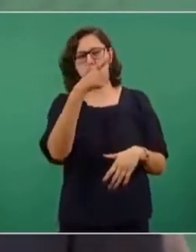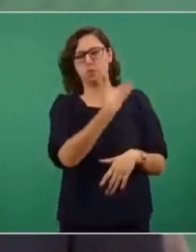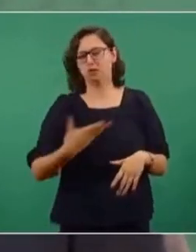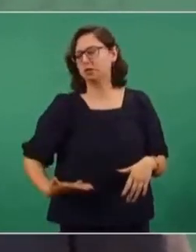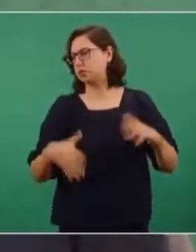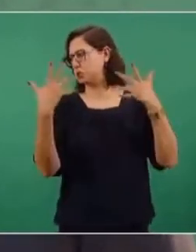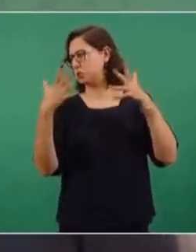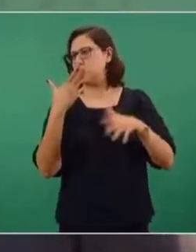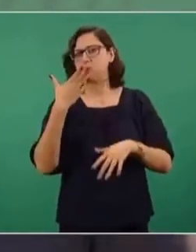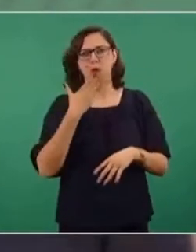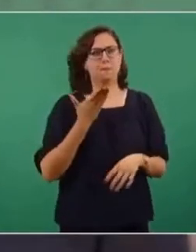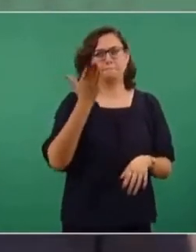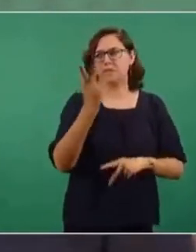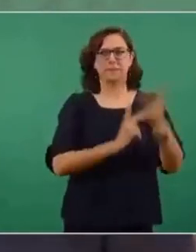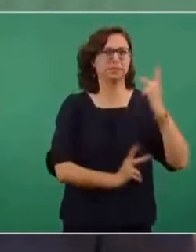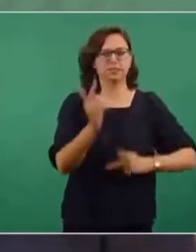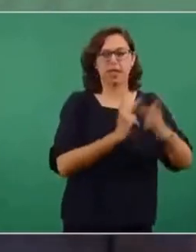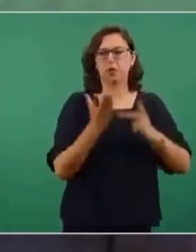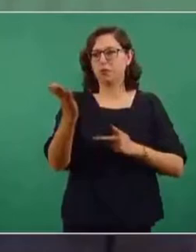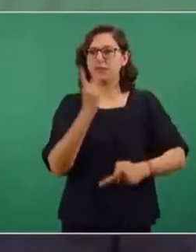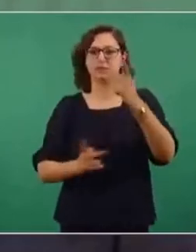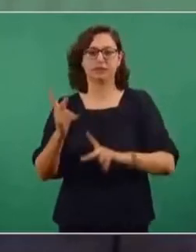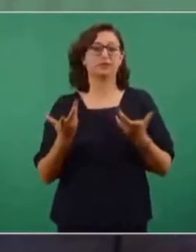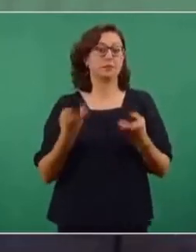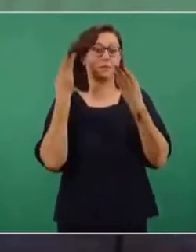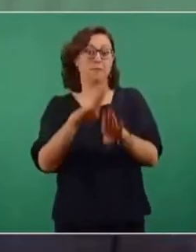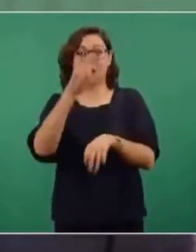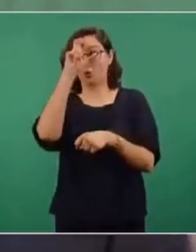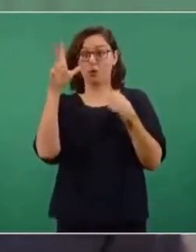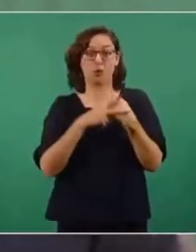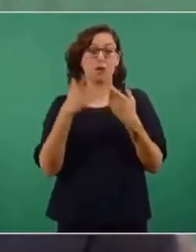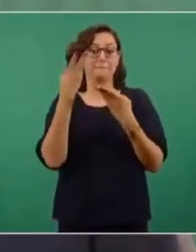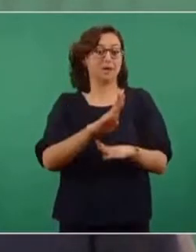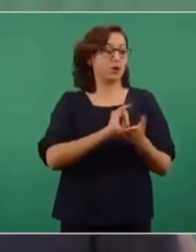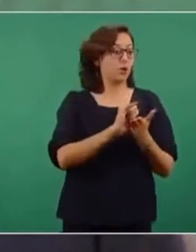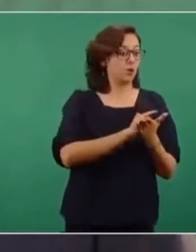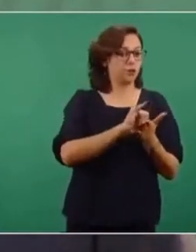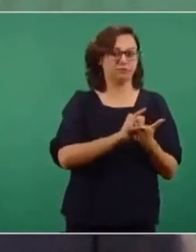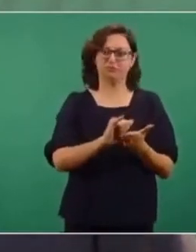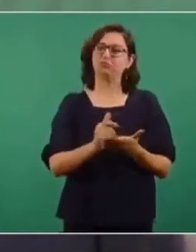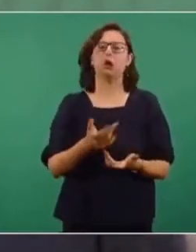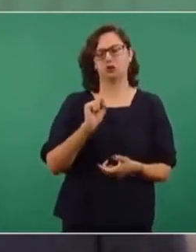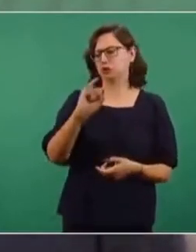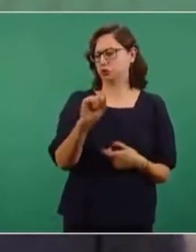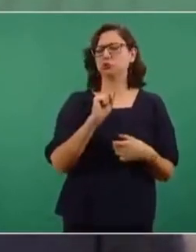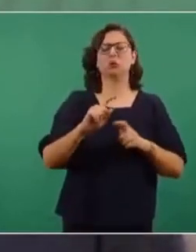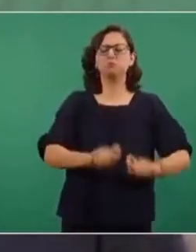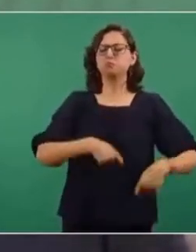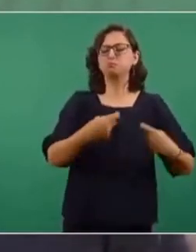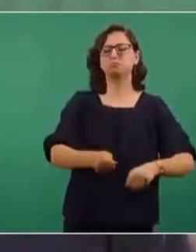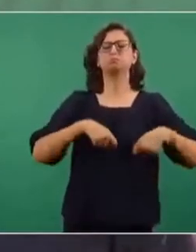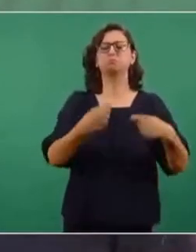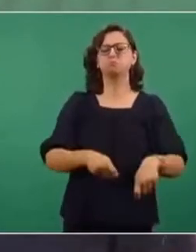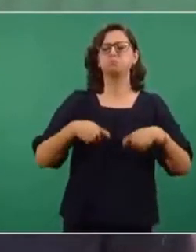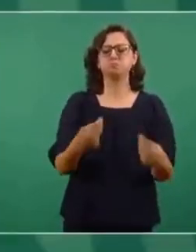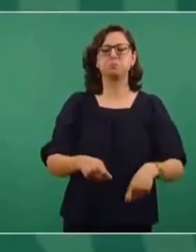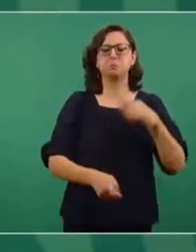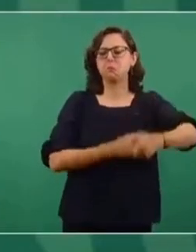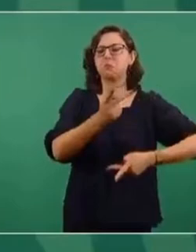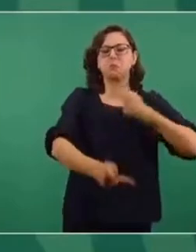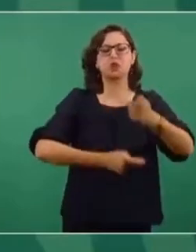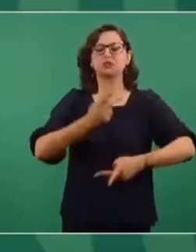ministros, porque iban a los bancos de Europa o bancos de Nueva York y les daban y les daban y a repartir,